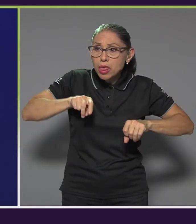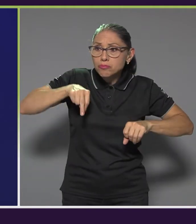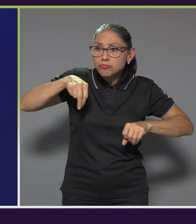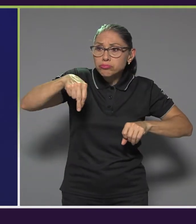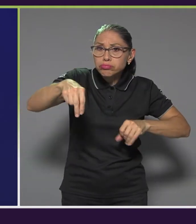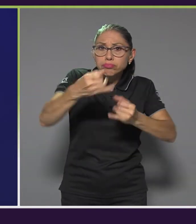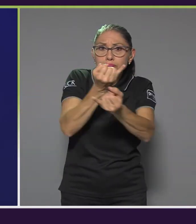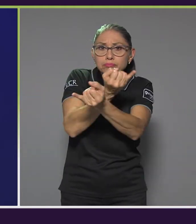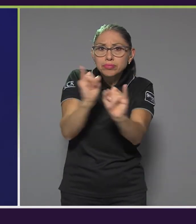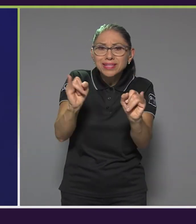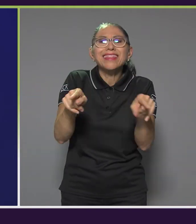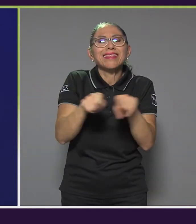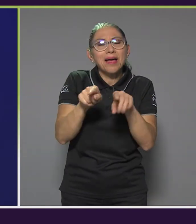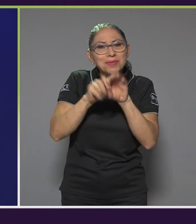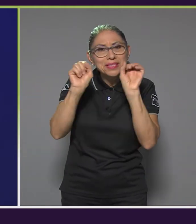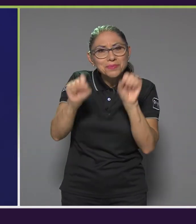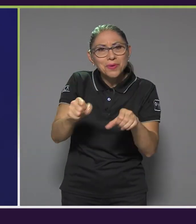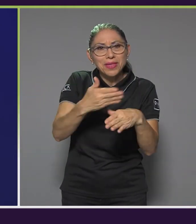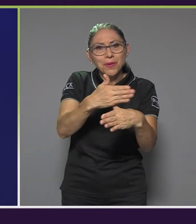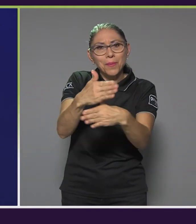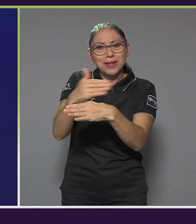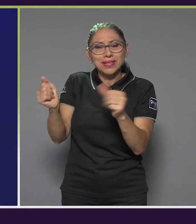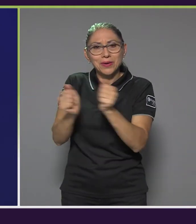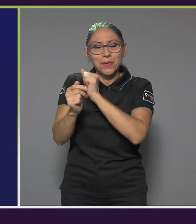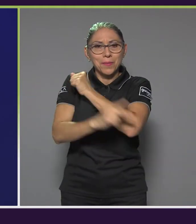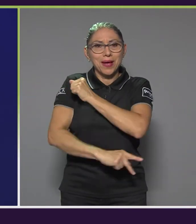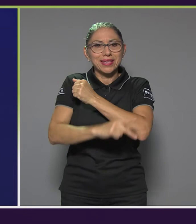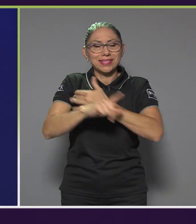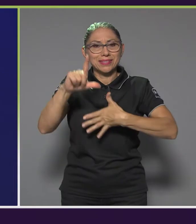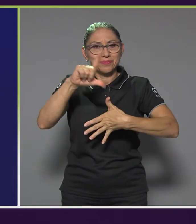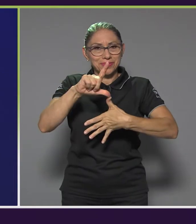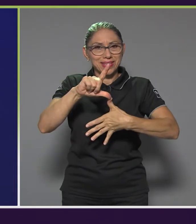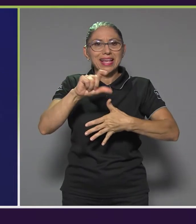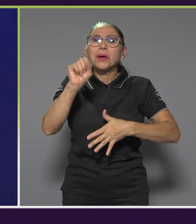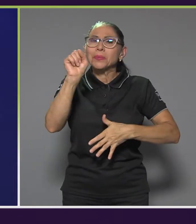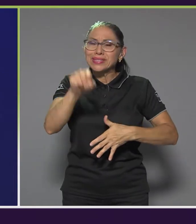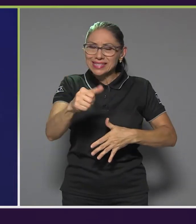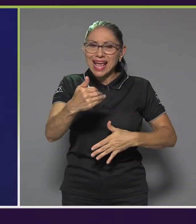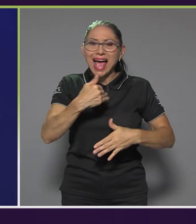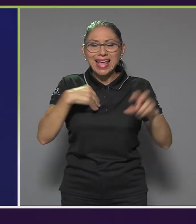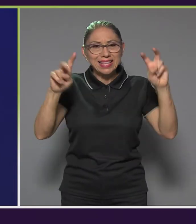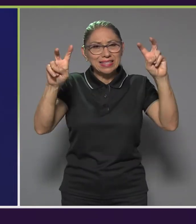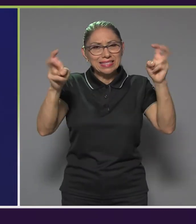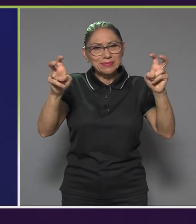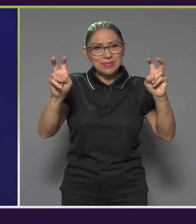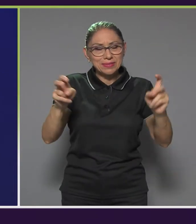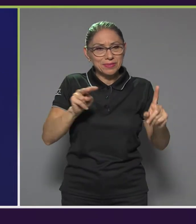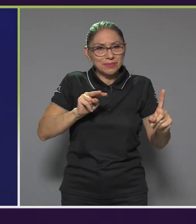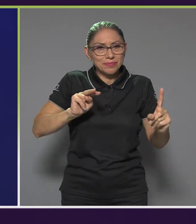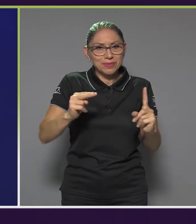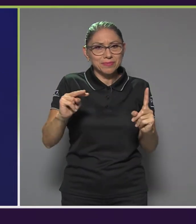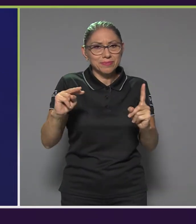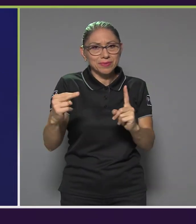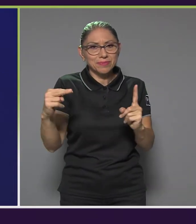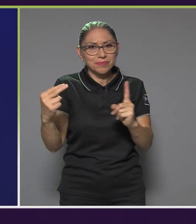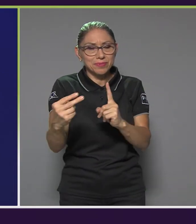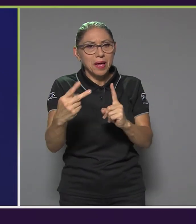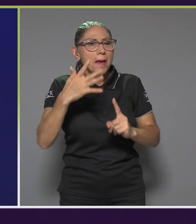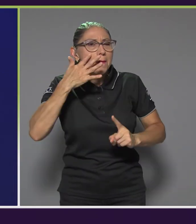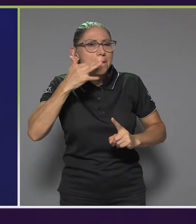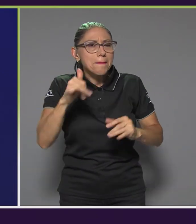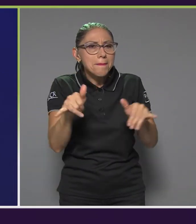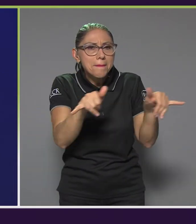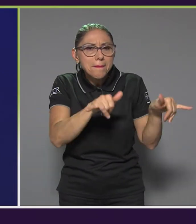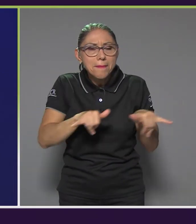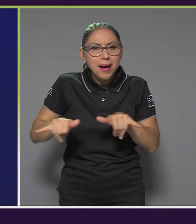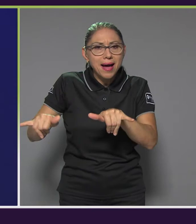región. Entonces, sí tenemos diferentes como aristas de acción en el que nos parecemos, pero creo que también